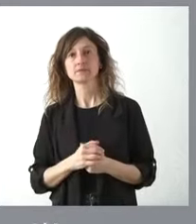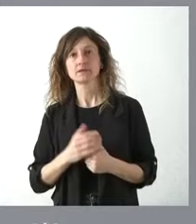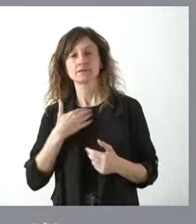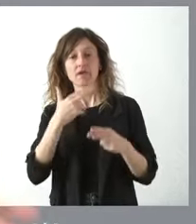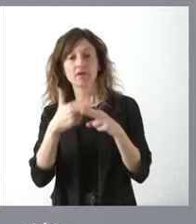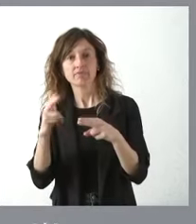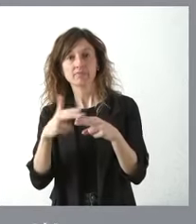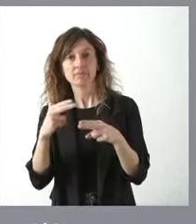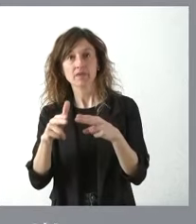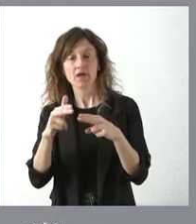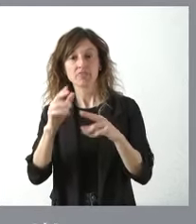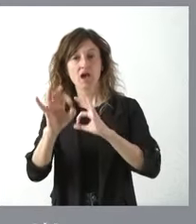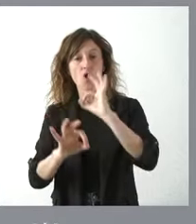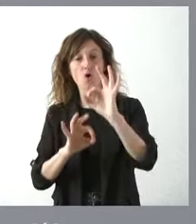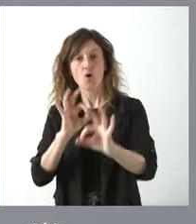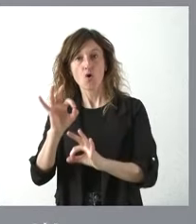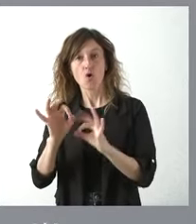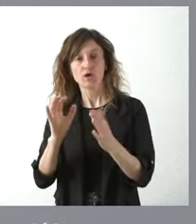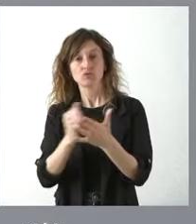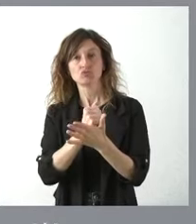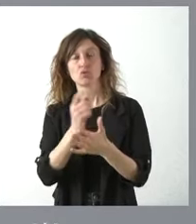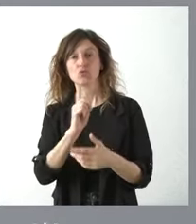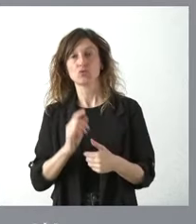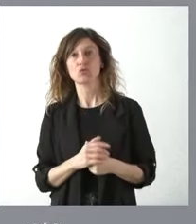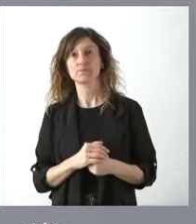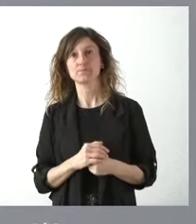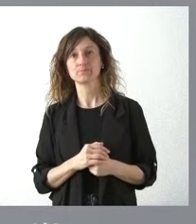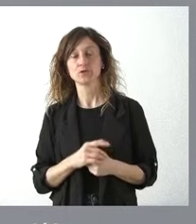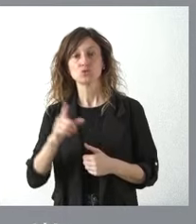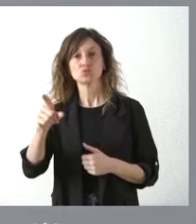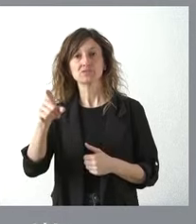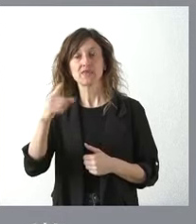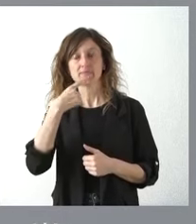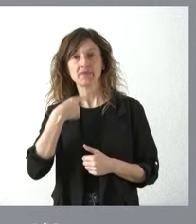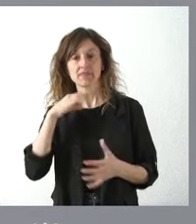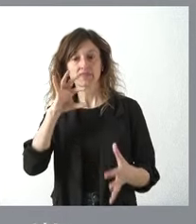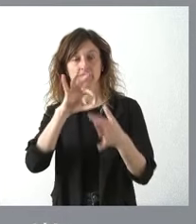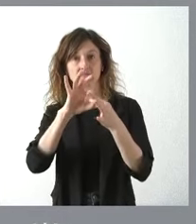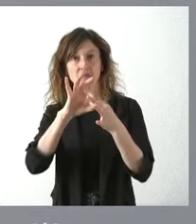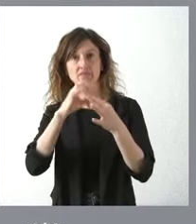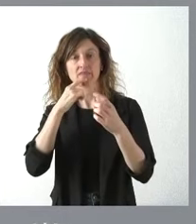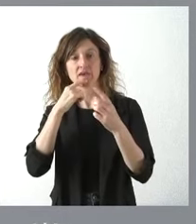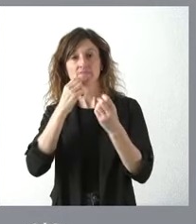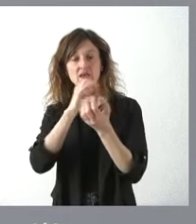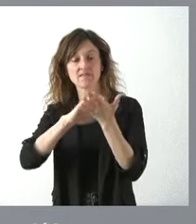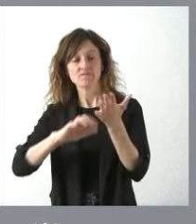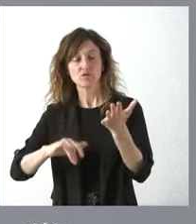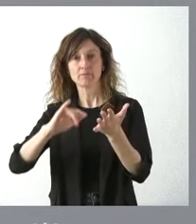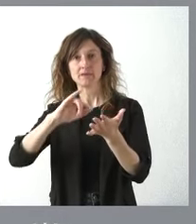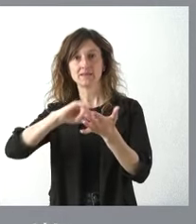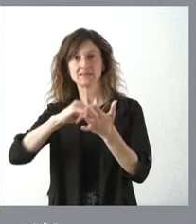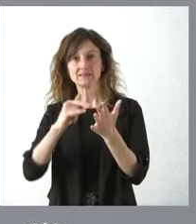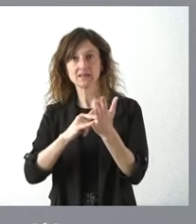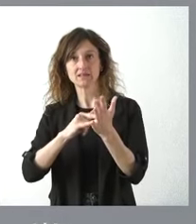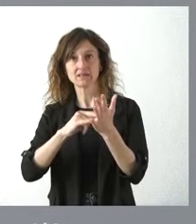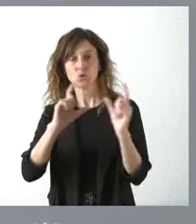actividad del órgano al que se destina y por tanto a lo que usted hace referencia es a que los informes de los servicios técnicos de la Junta de Castilla